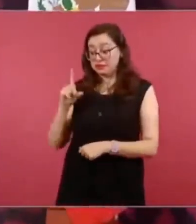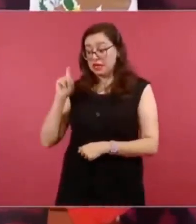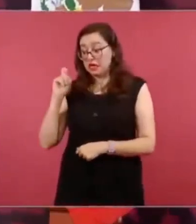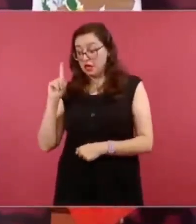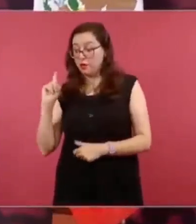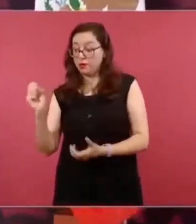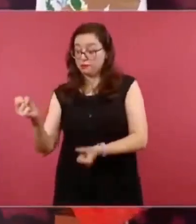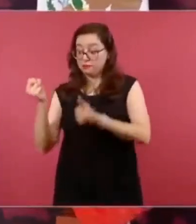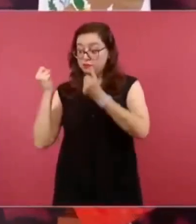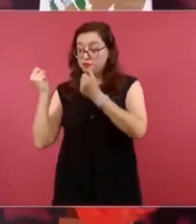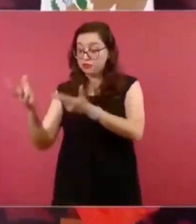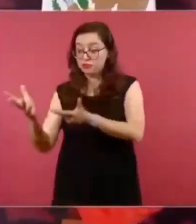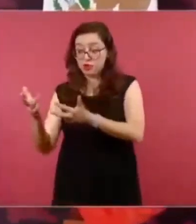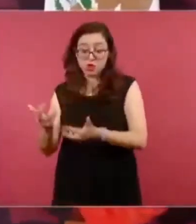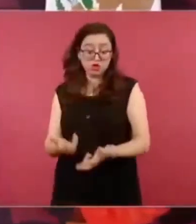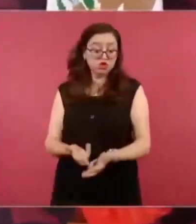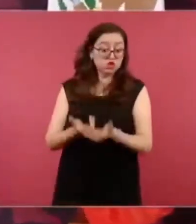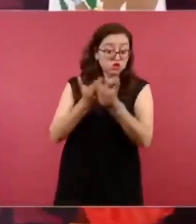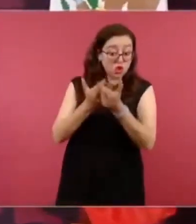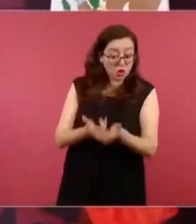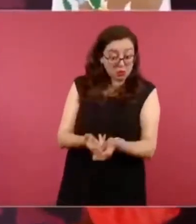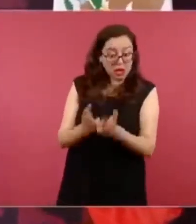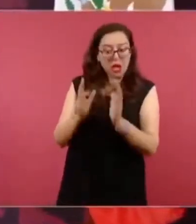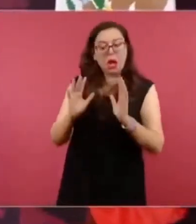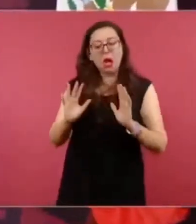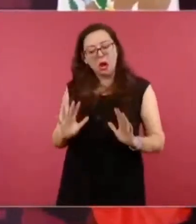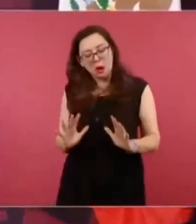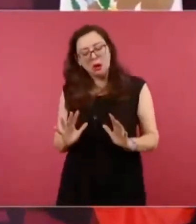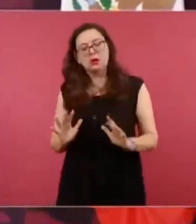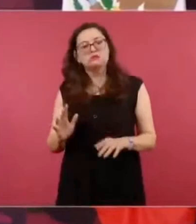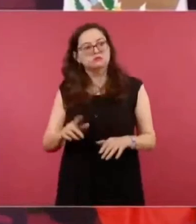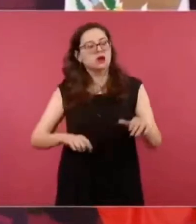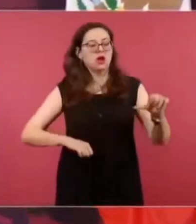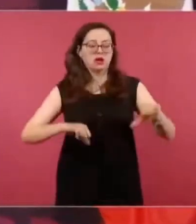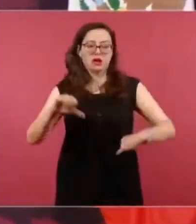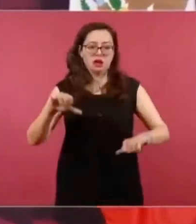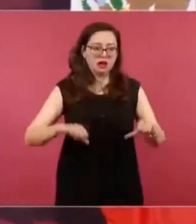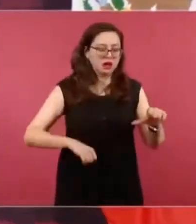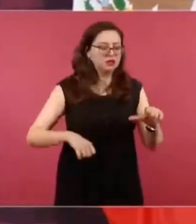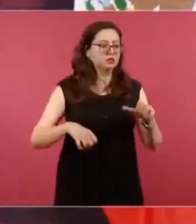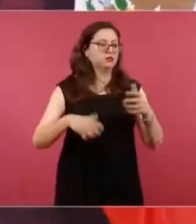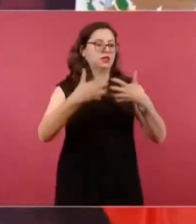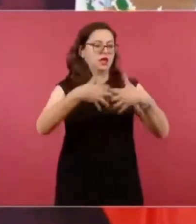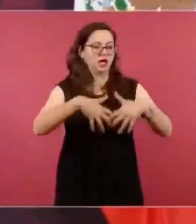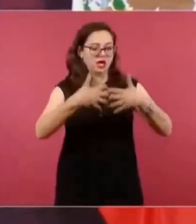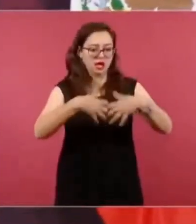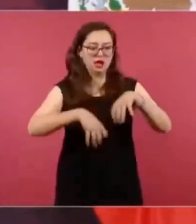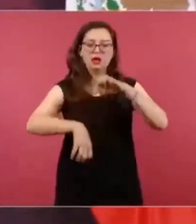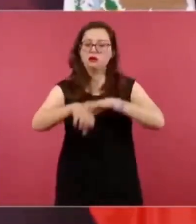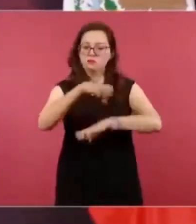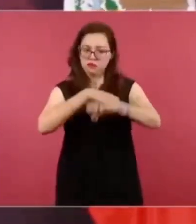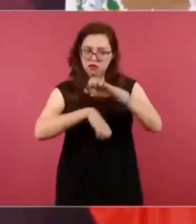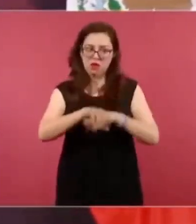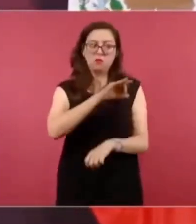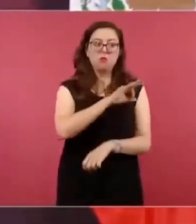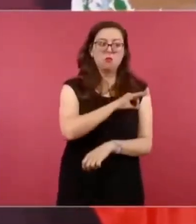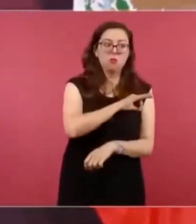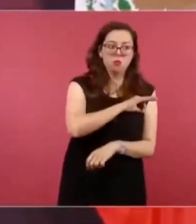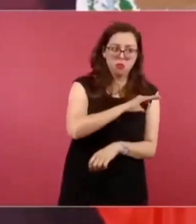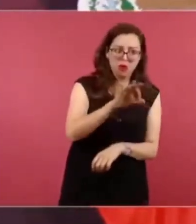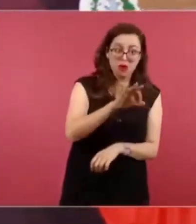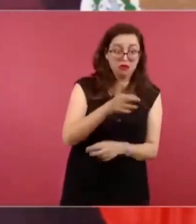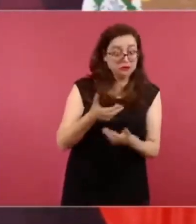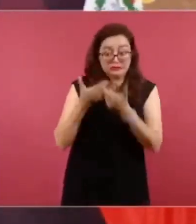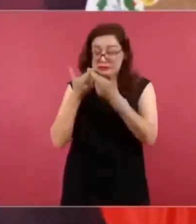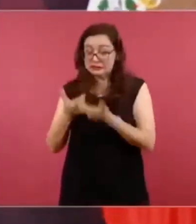pensar en las actividades productivas, desde luego